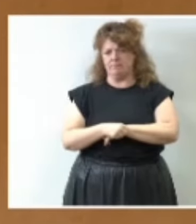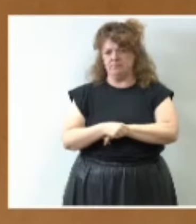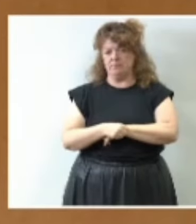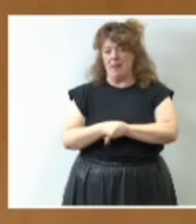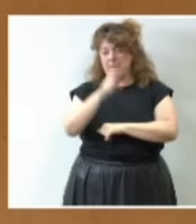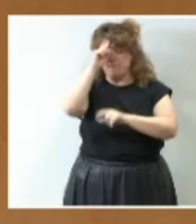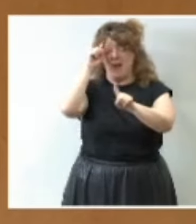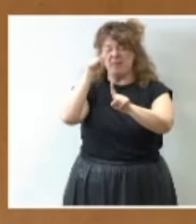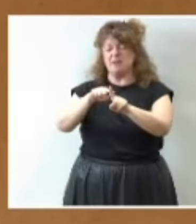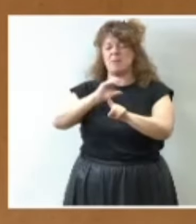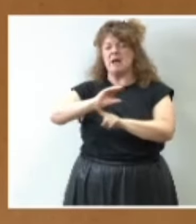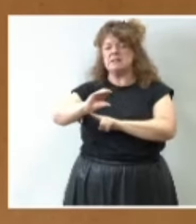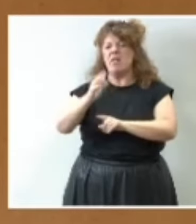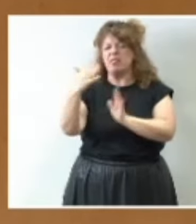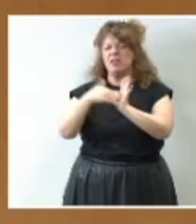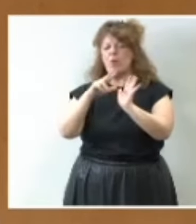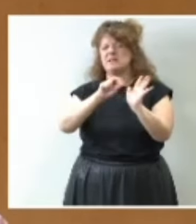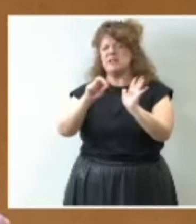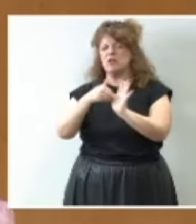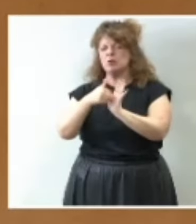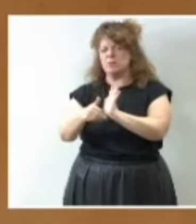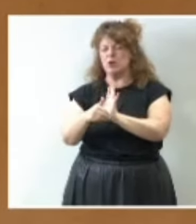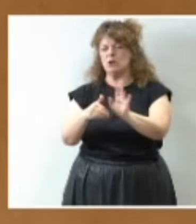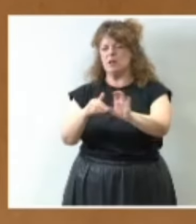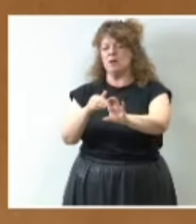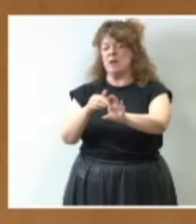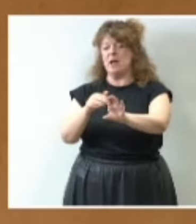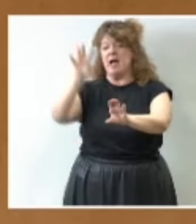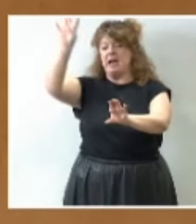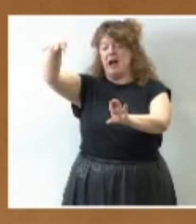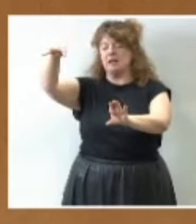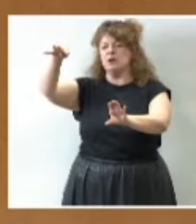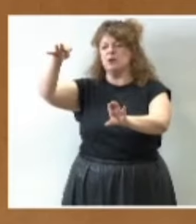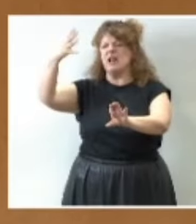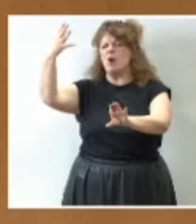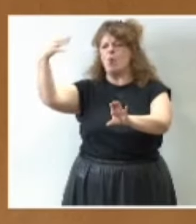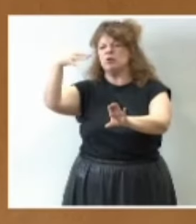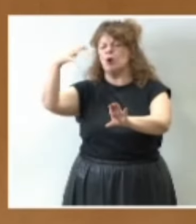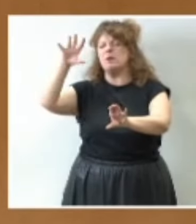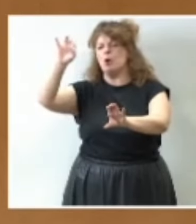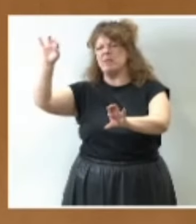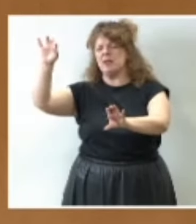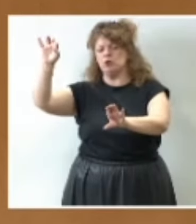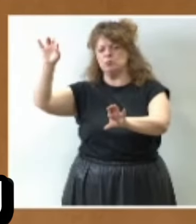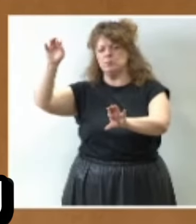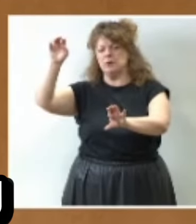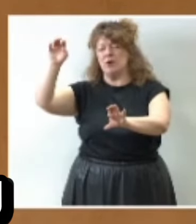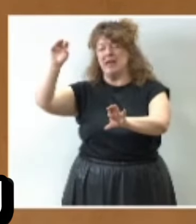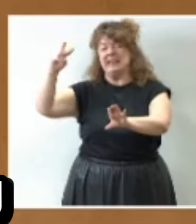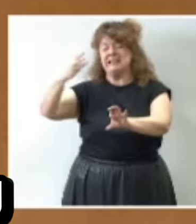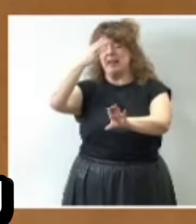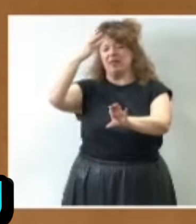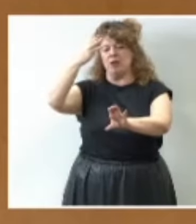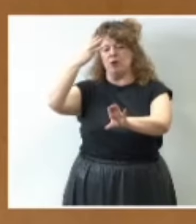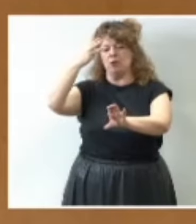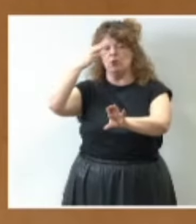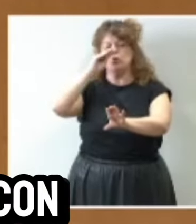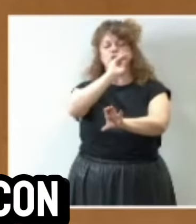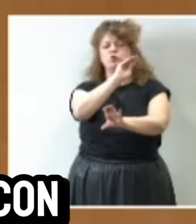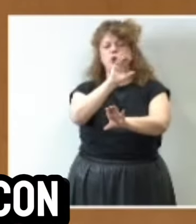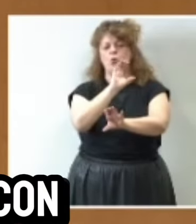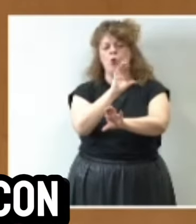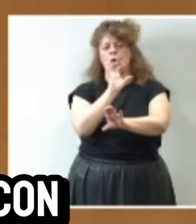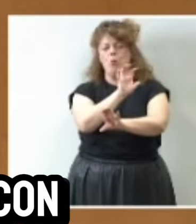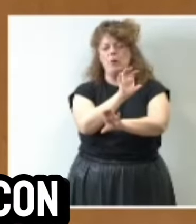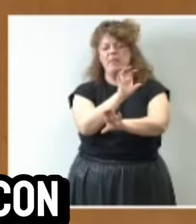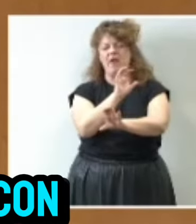Madrid con 5.700 millones en segundo lugar Cataluña con 4.900 y en tercer lugar precisamente su comunidad